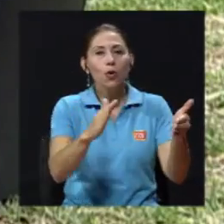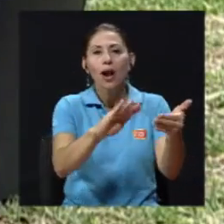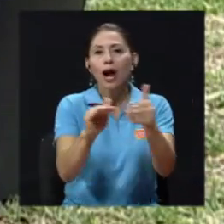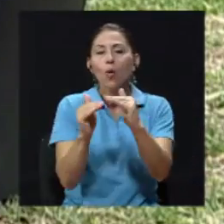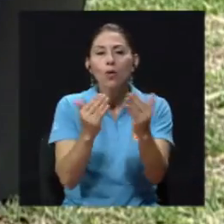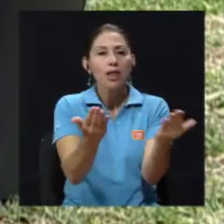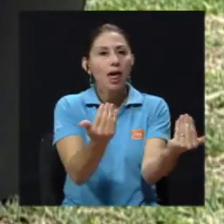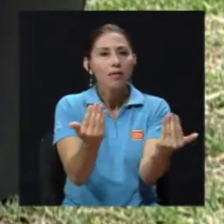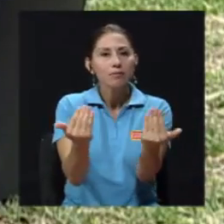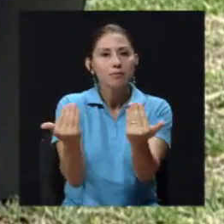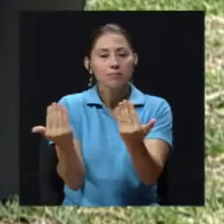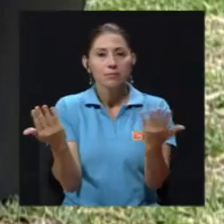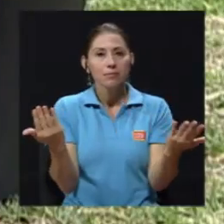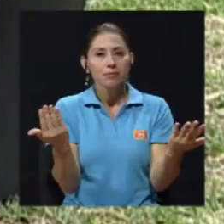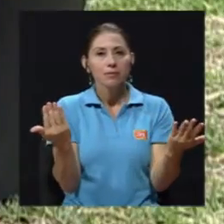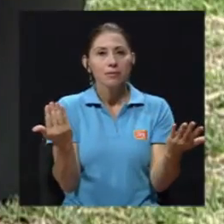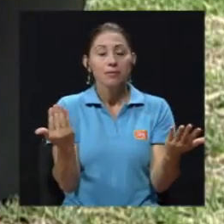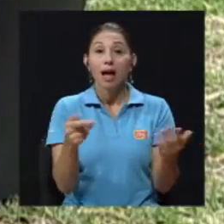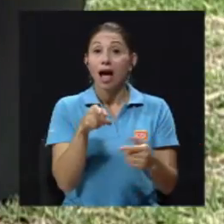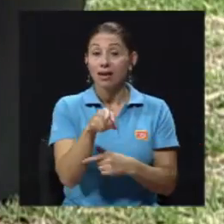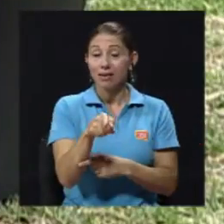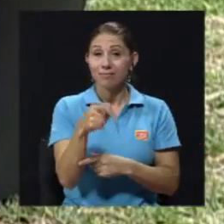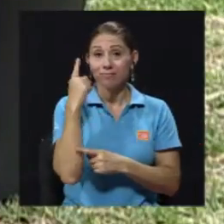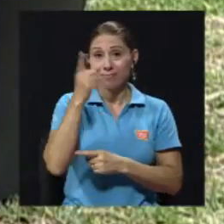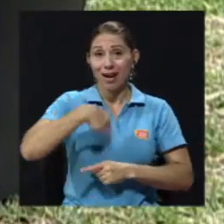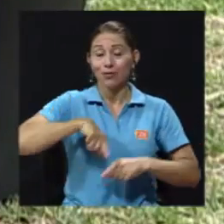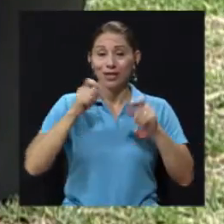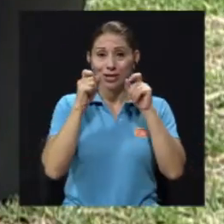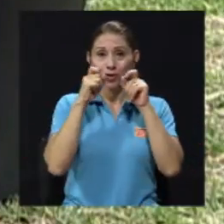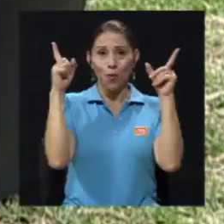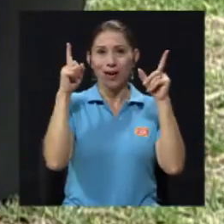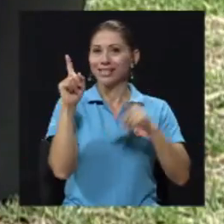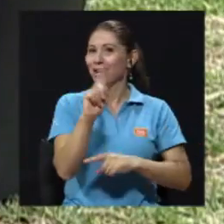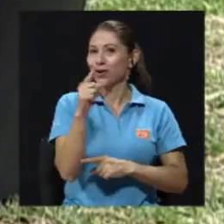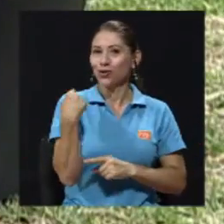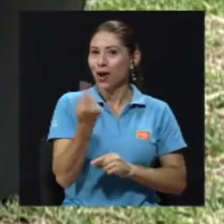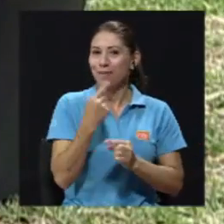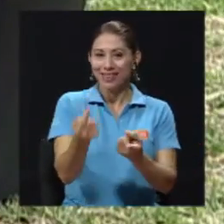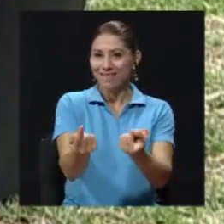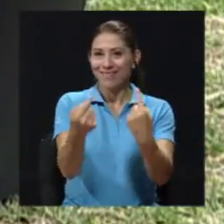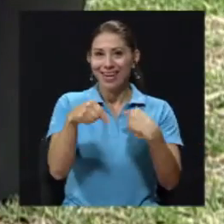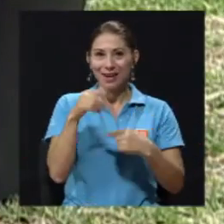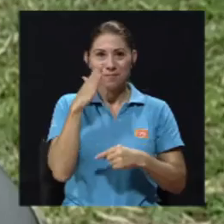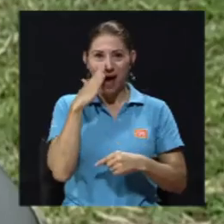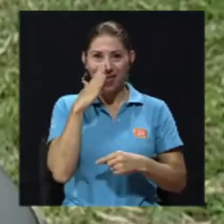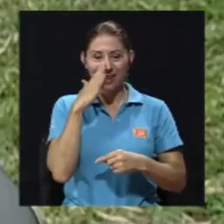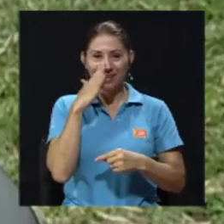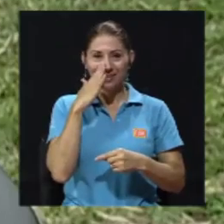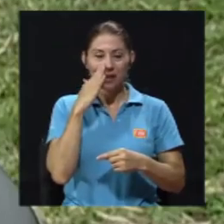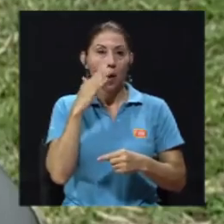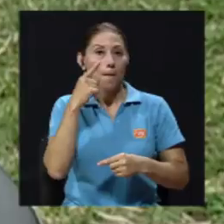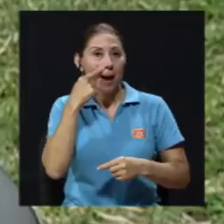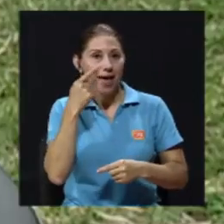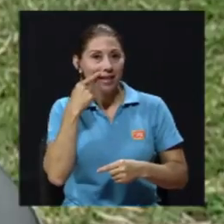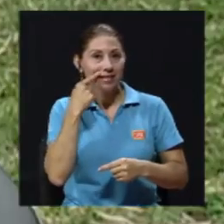donde tenemos a sorpresa nosotros que no solamente llegan madres y padres y sus familias, sino que